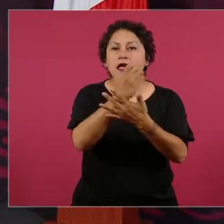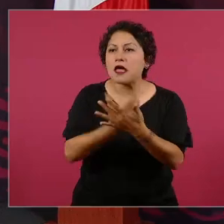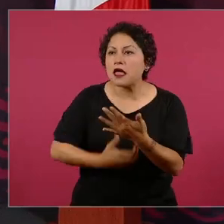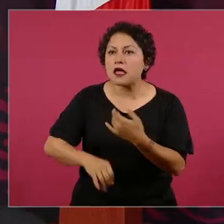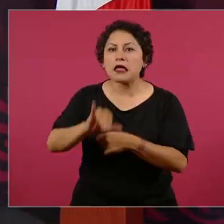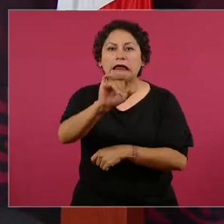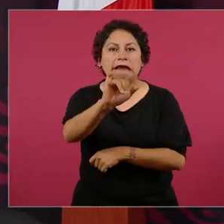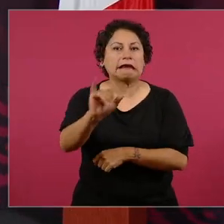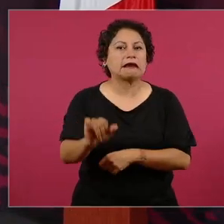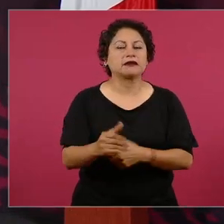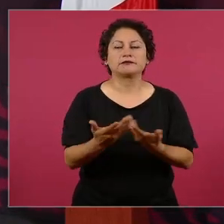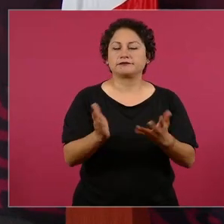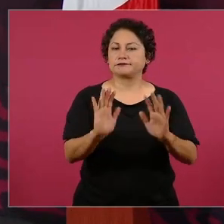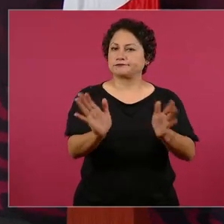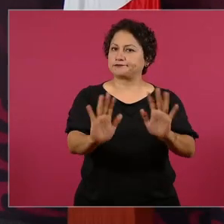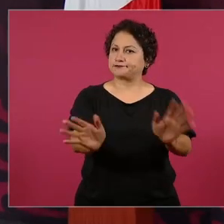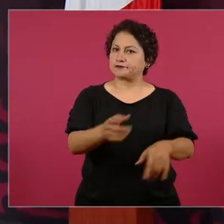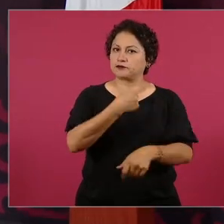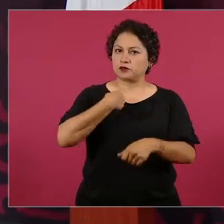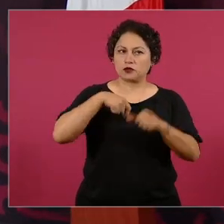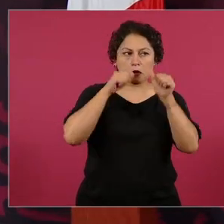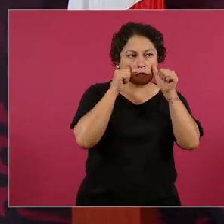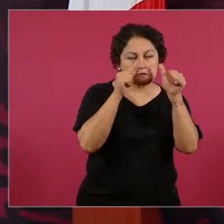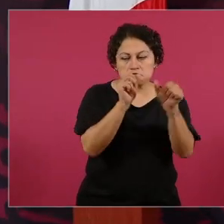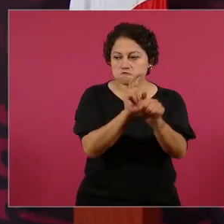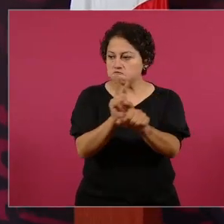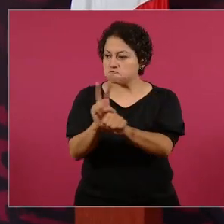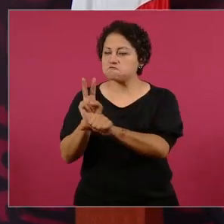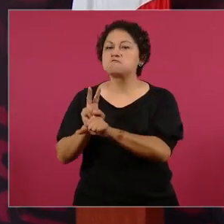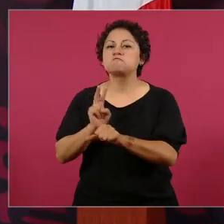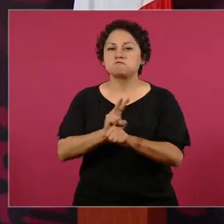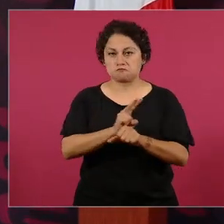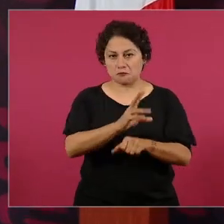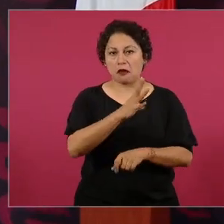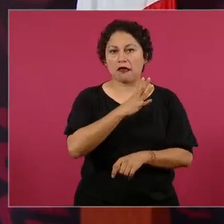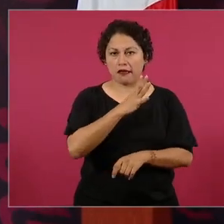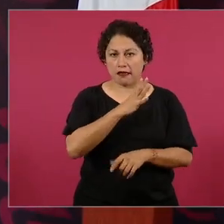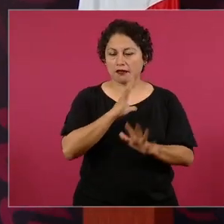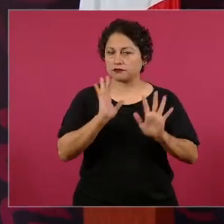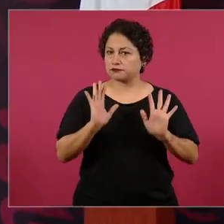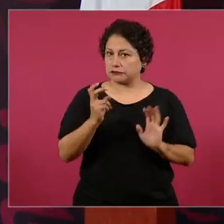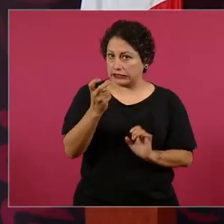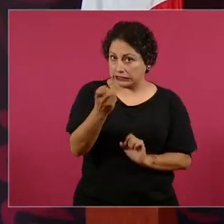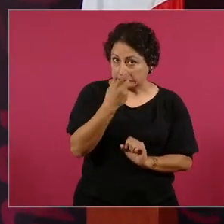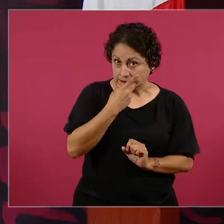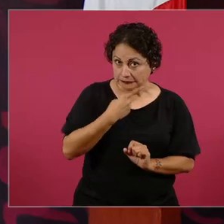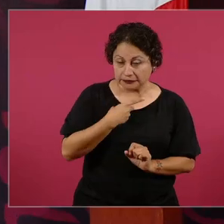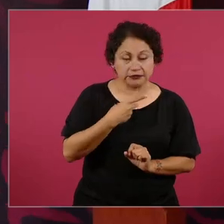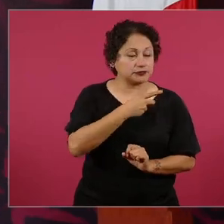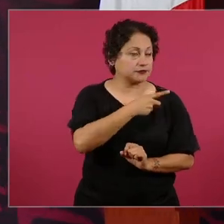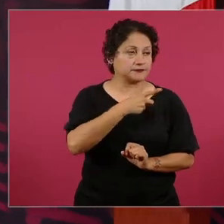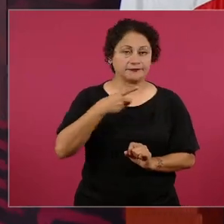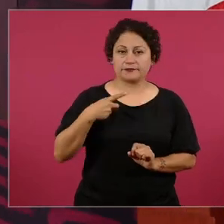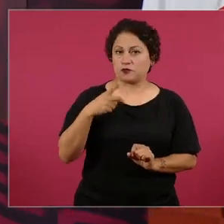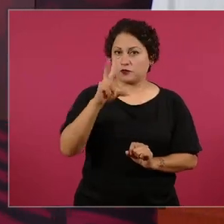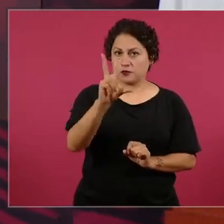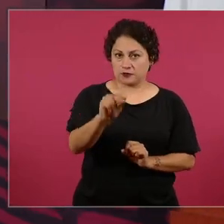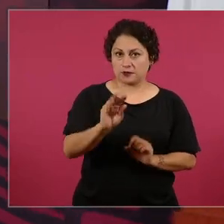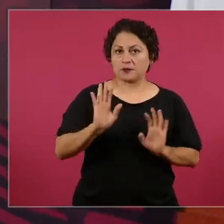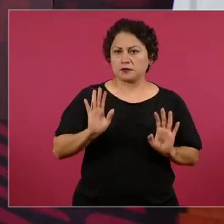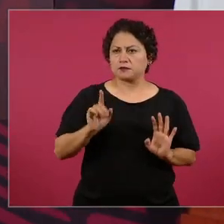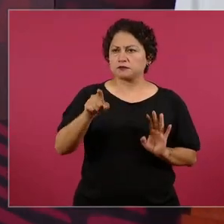atentos y esto no debe de suceder y vamos a